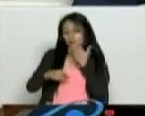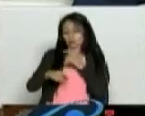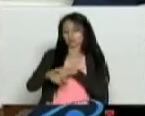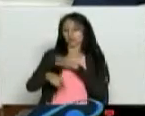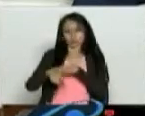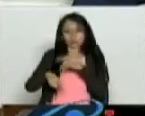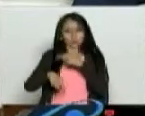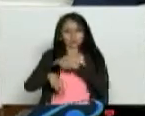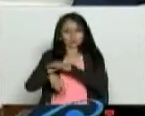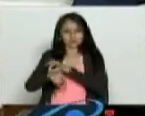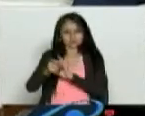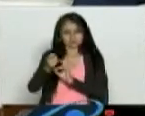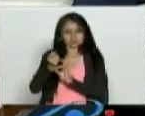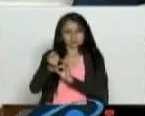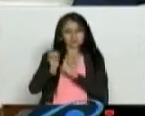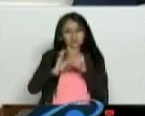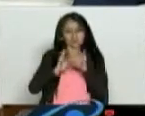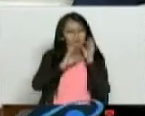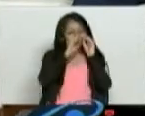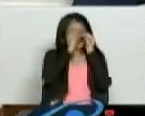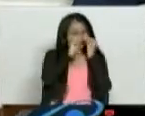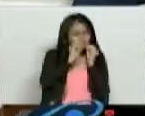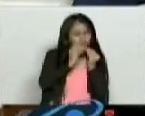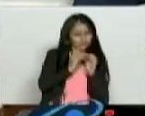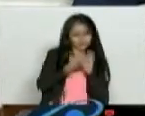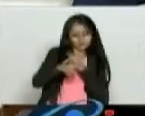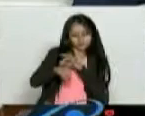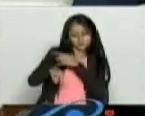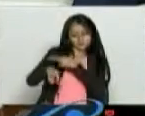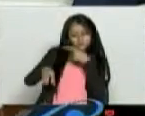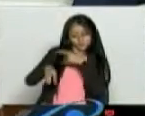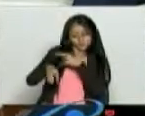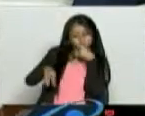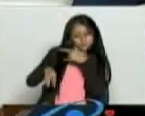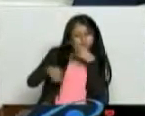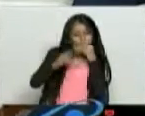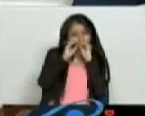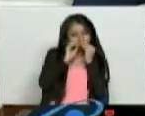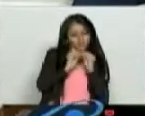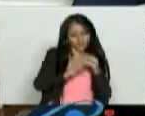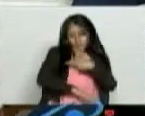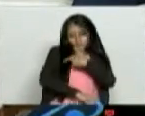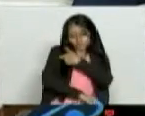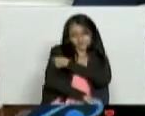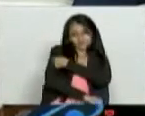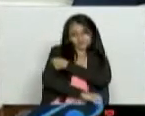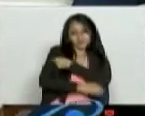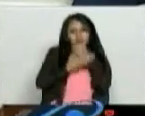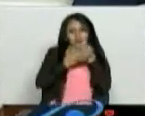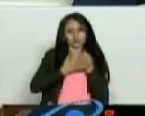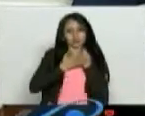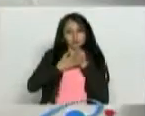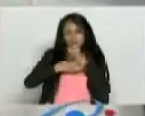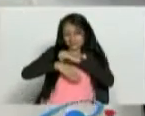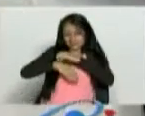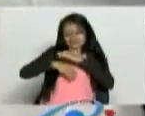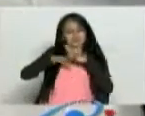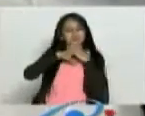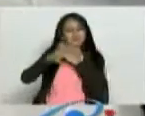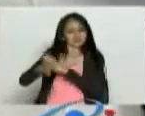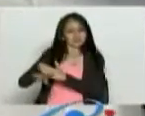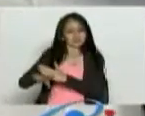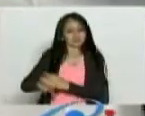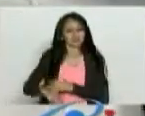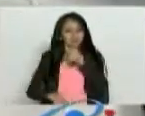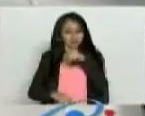Entonces, luego se hace la vacuna con el componente de esa pulsera. Es su propia vacuna. Uno puede elaborar su propia